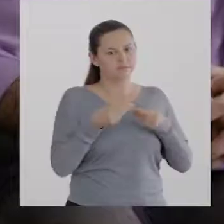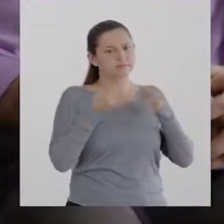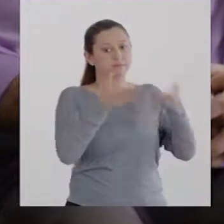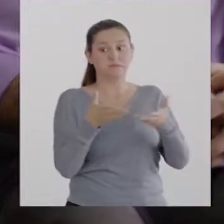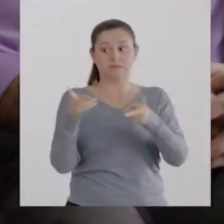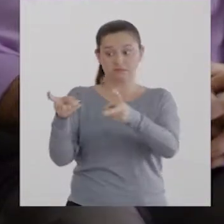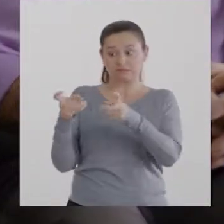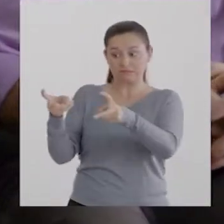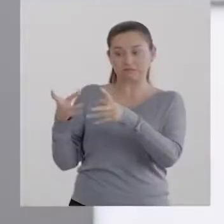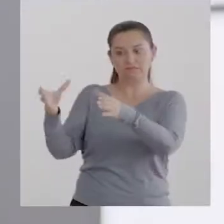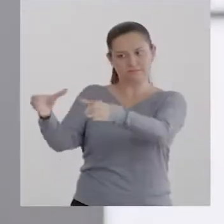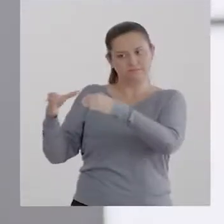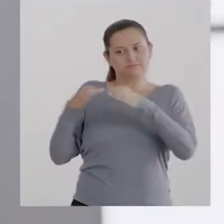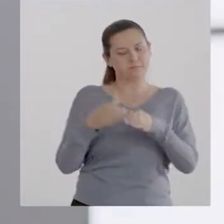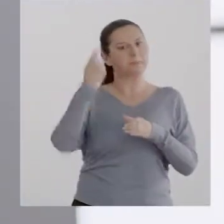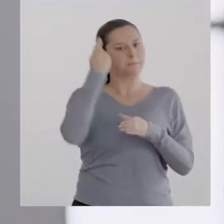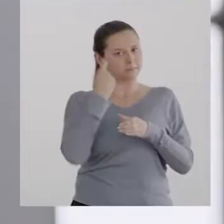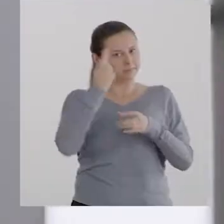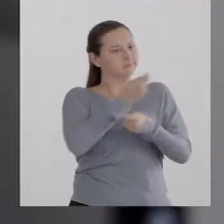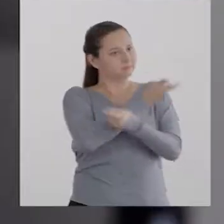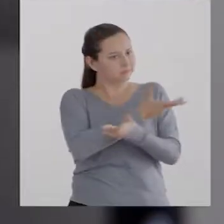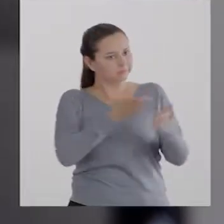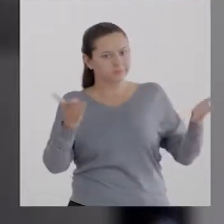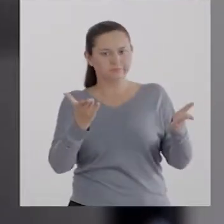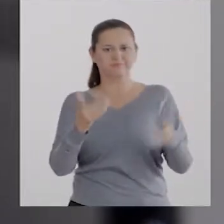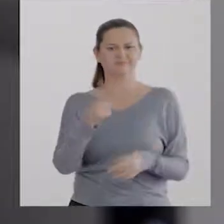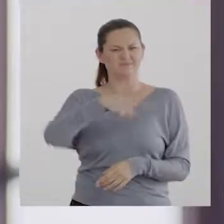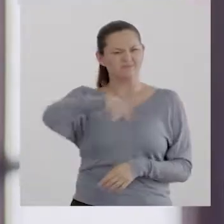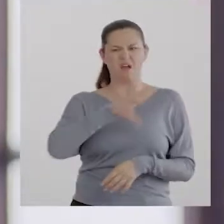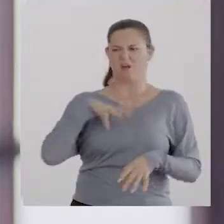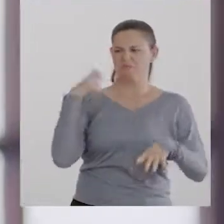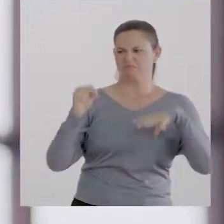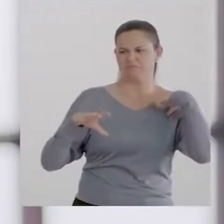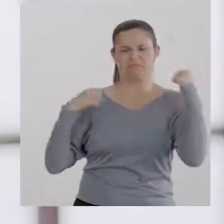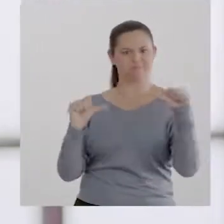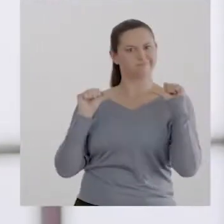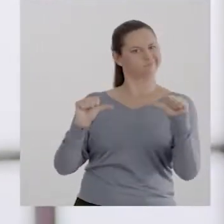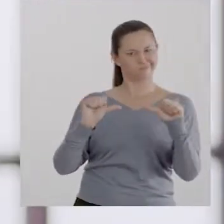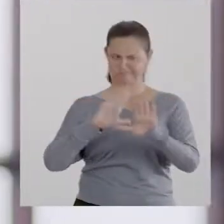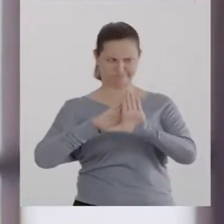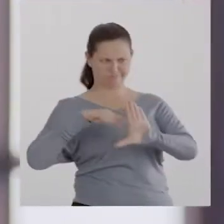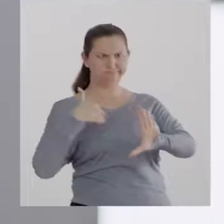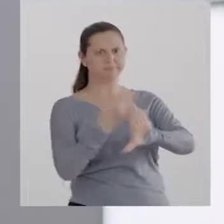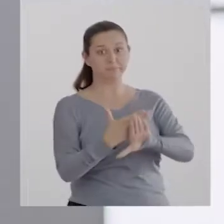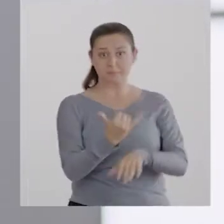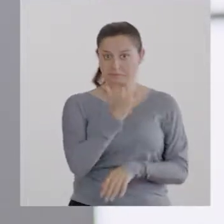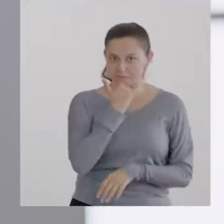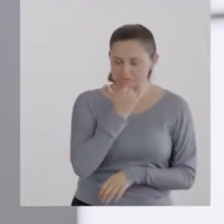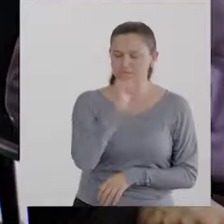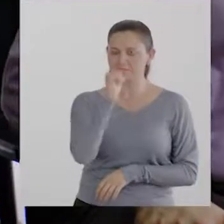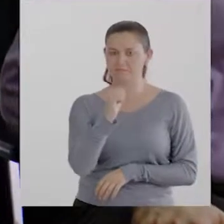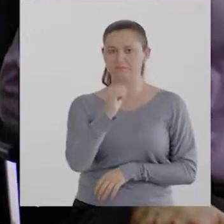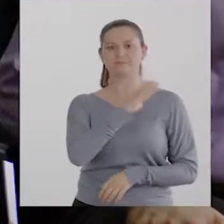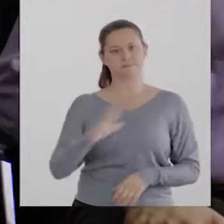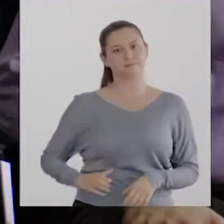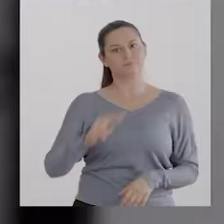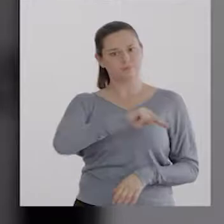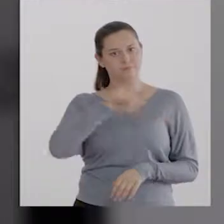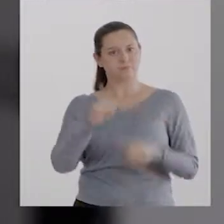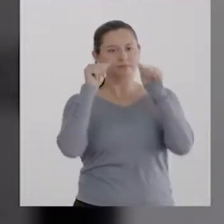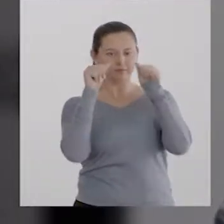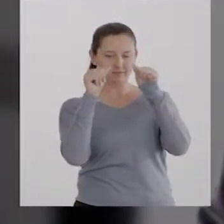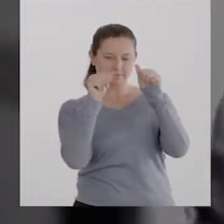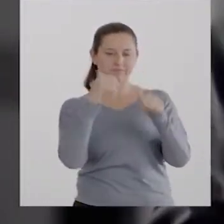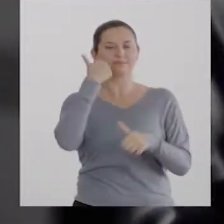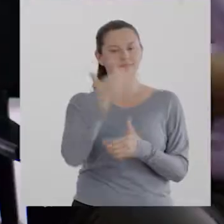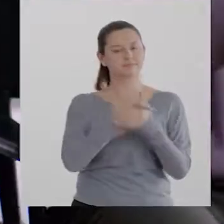a la sociedad. Que ese dinero que se roban, lo usen para becas. Luchar contra esos abusivos que se sienten intocables. Y que no haya perdón. Nuestro candidato por Nueva Alianza te